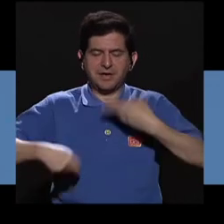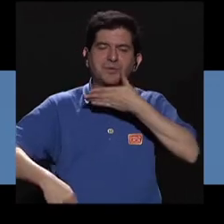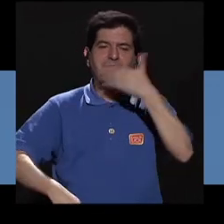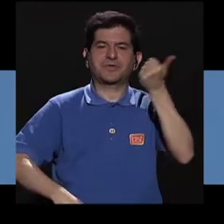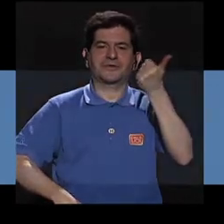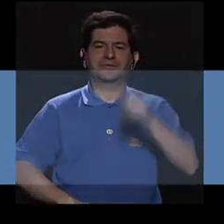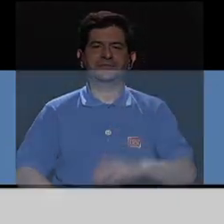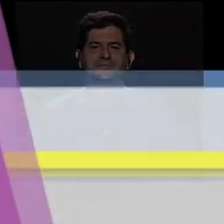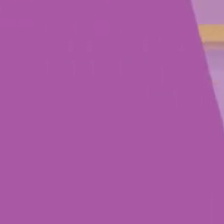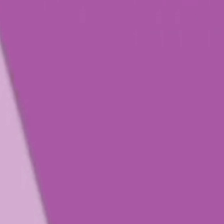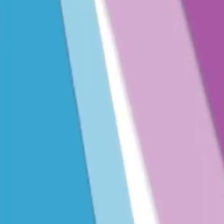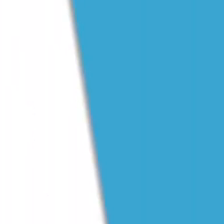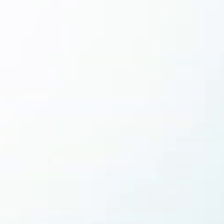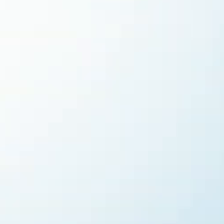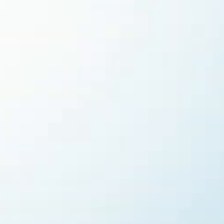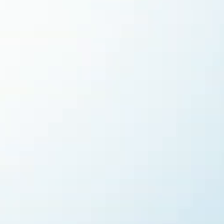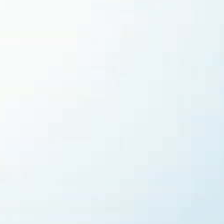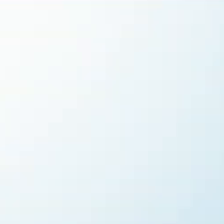de Vivir Mejor.